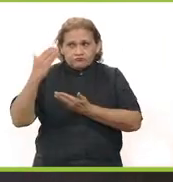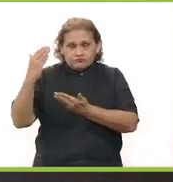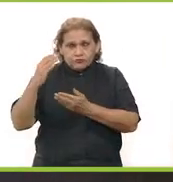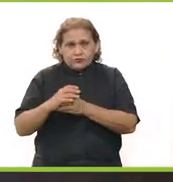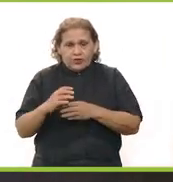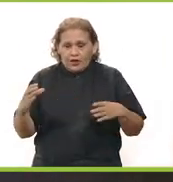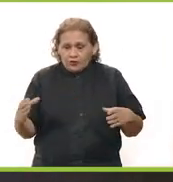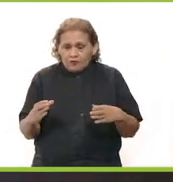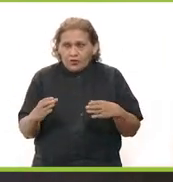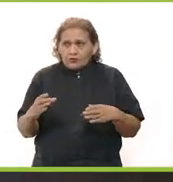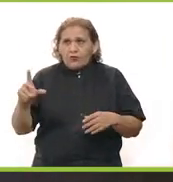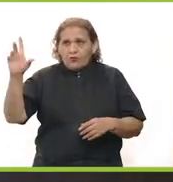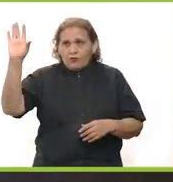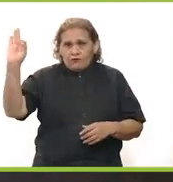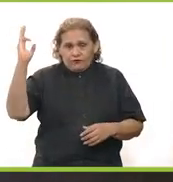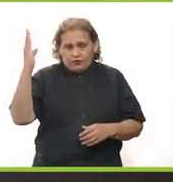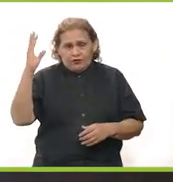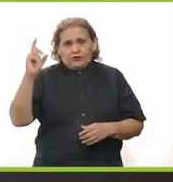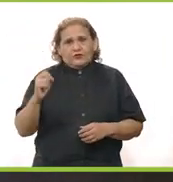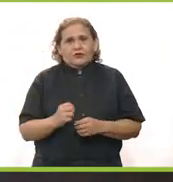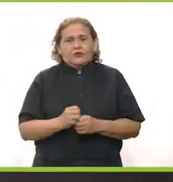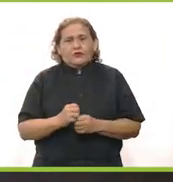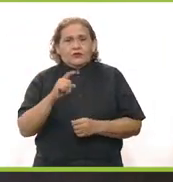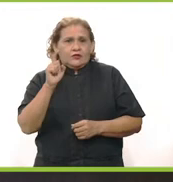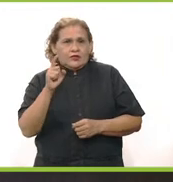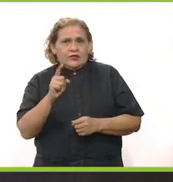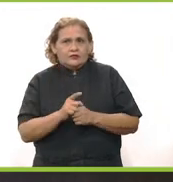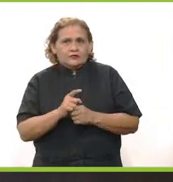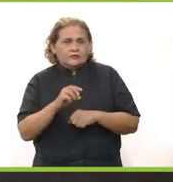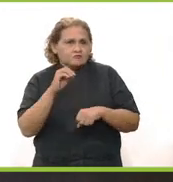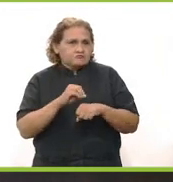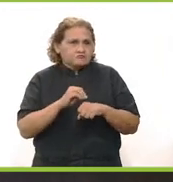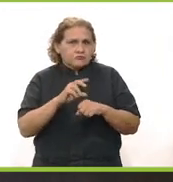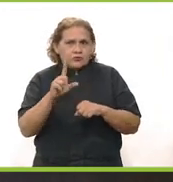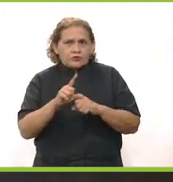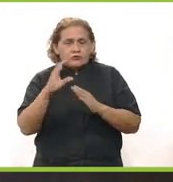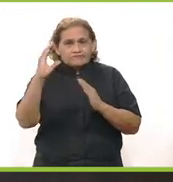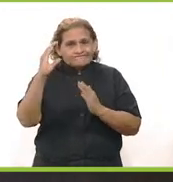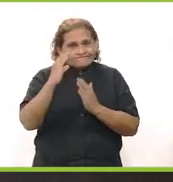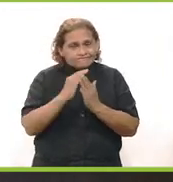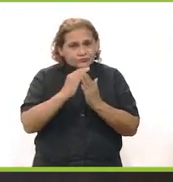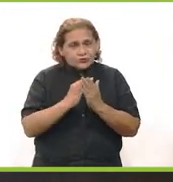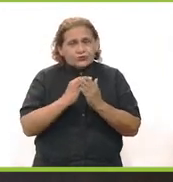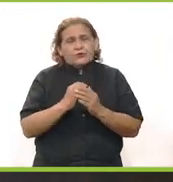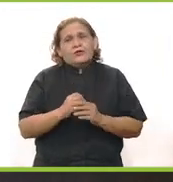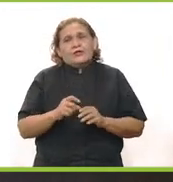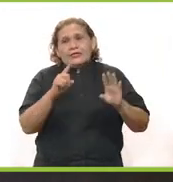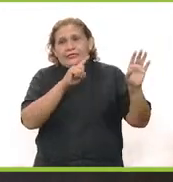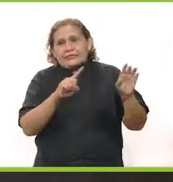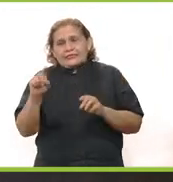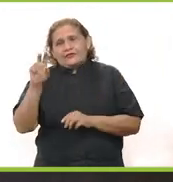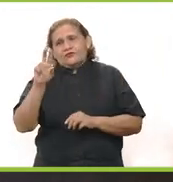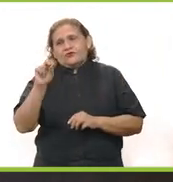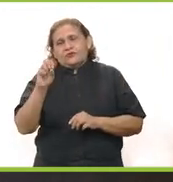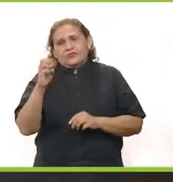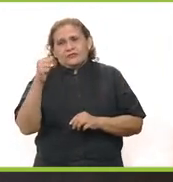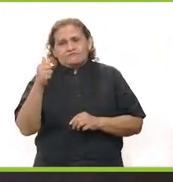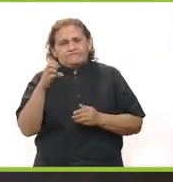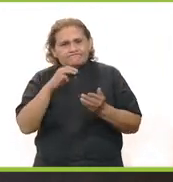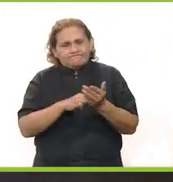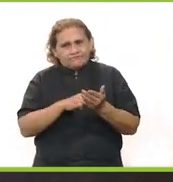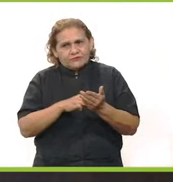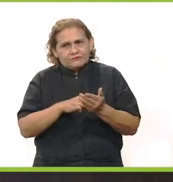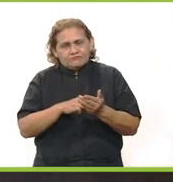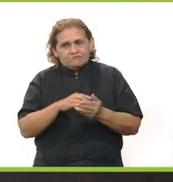propuesta al Congreso Federal de su presupuesto. En esta propuesta pues se traía una reducción de 186 mil